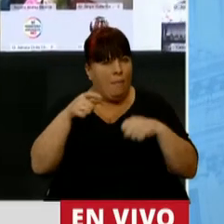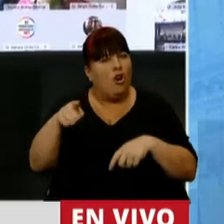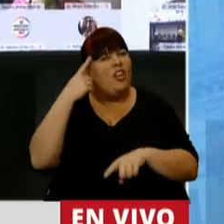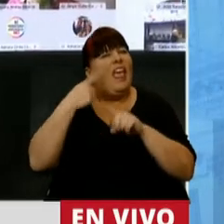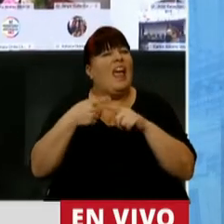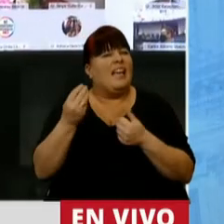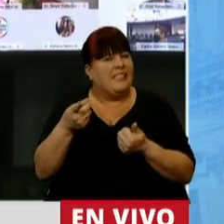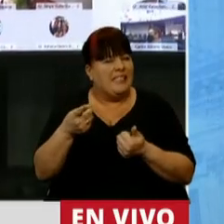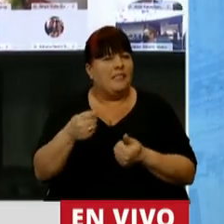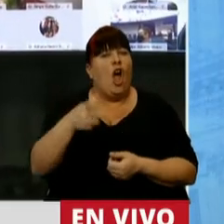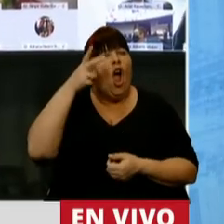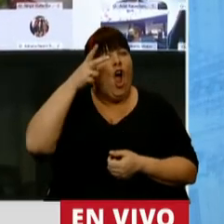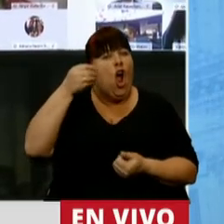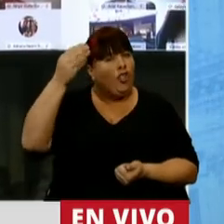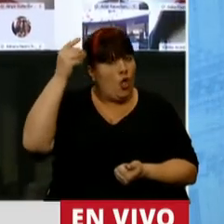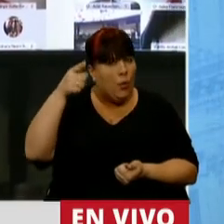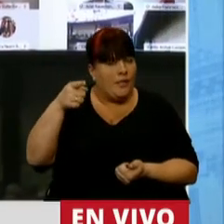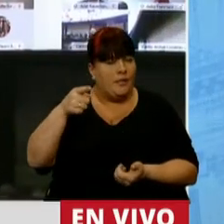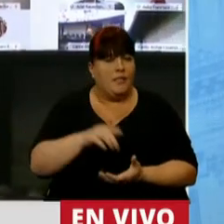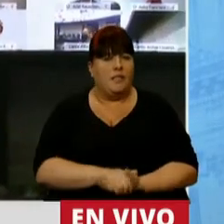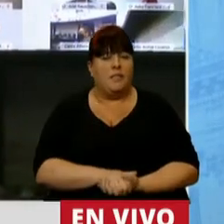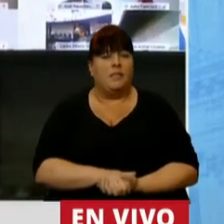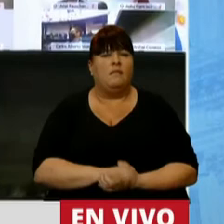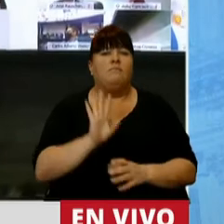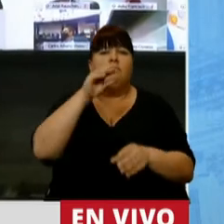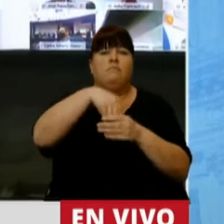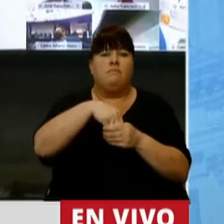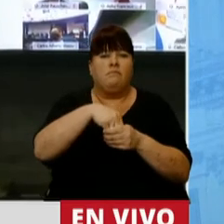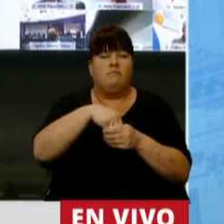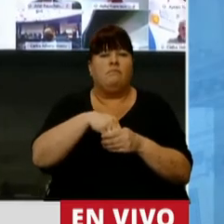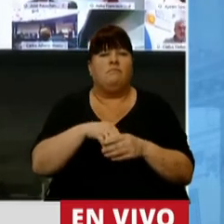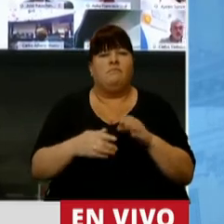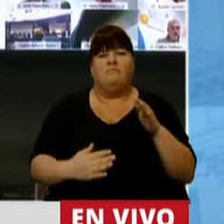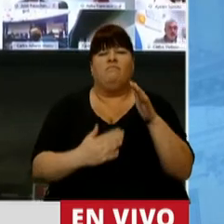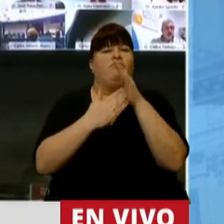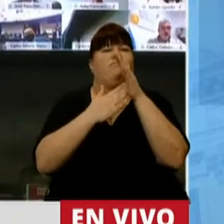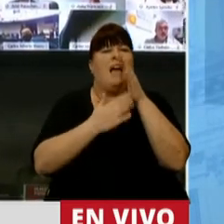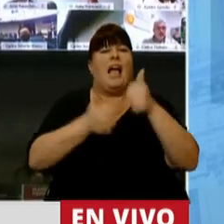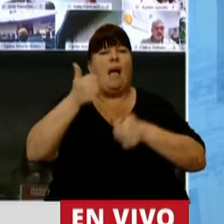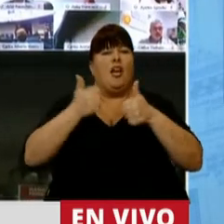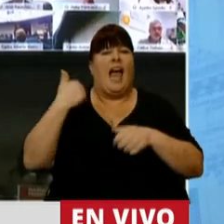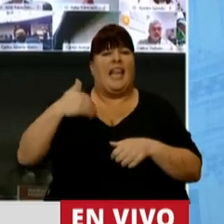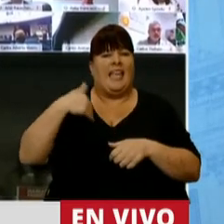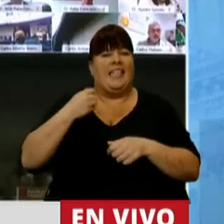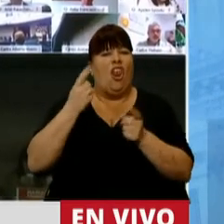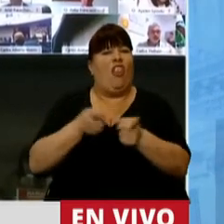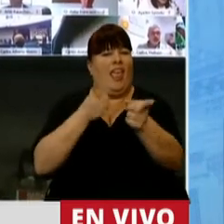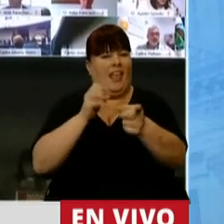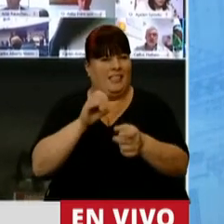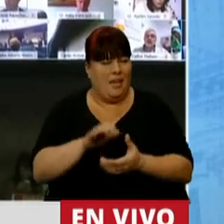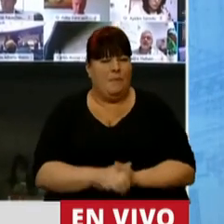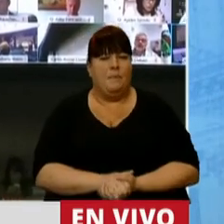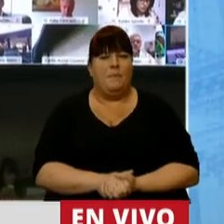hombre fue, en 8 oportunidades, participó con la malla líder en el campeonato argentino de persecución.